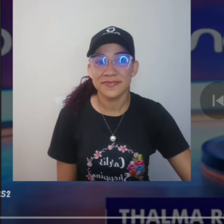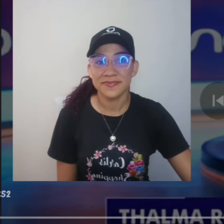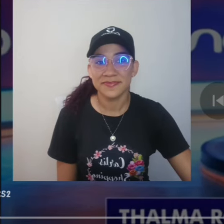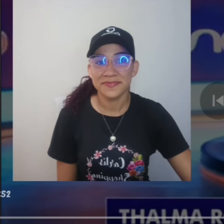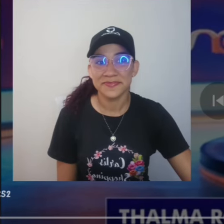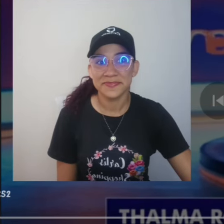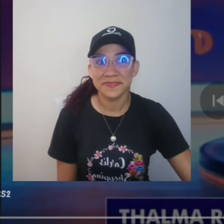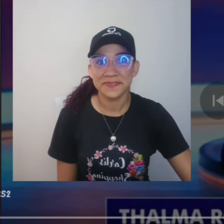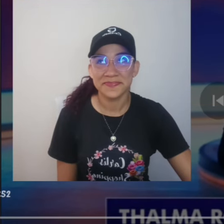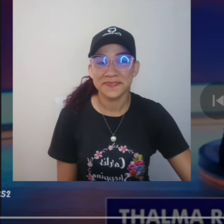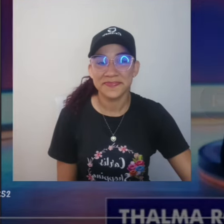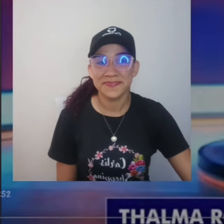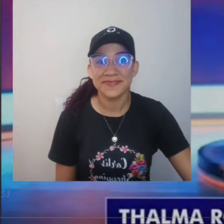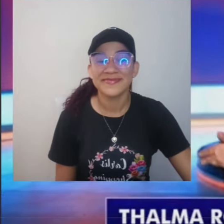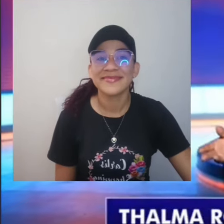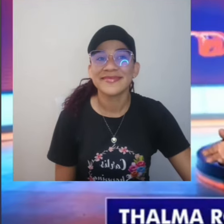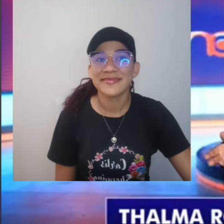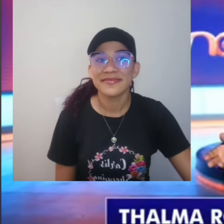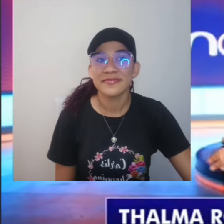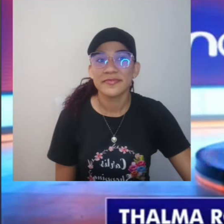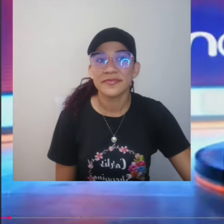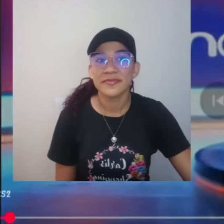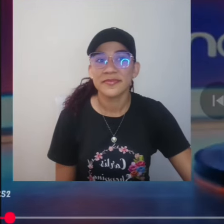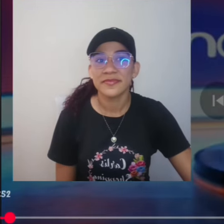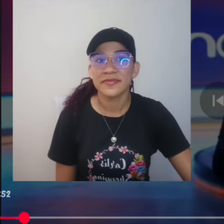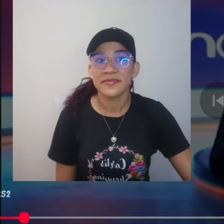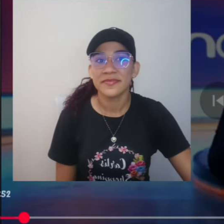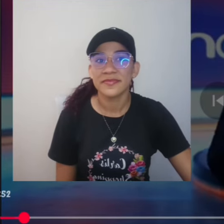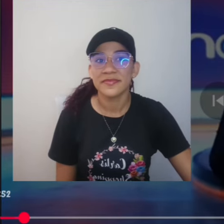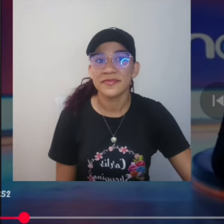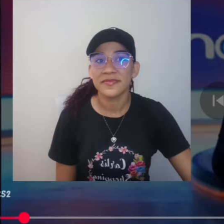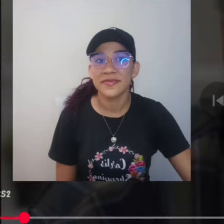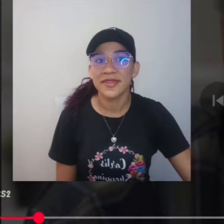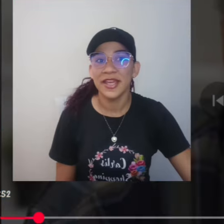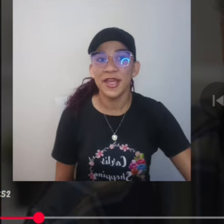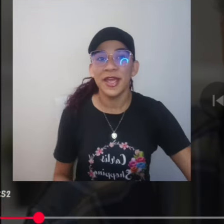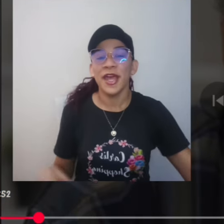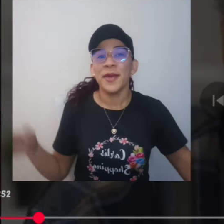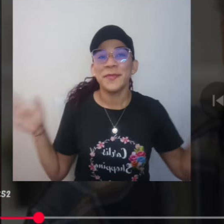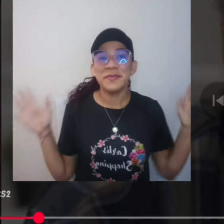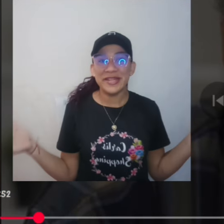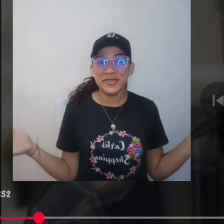Tomar café puede prevenir el Alzheimer? ¿Qué dicen los expertos? El RAP1 te contamos.